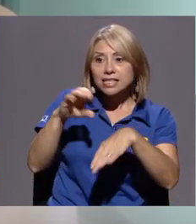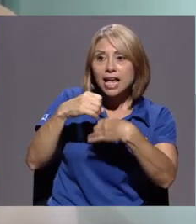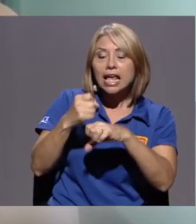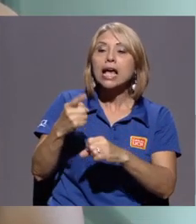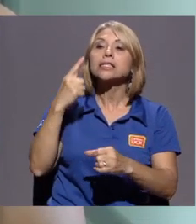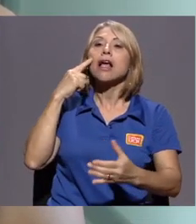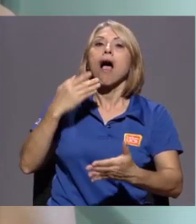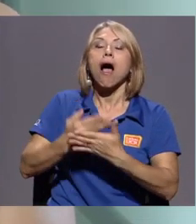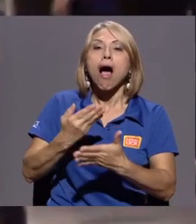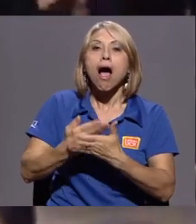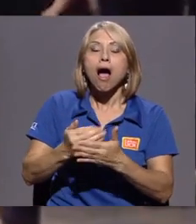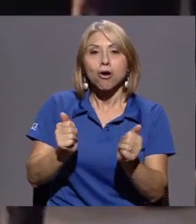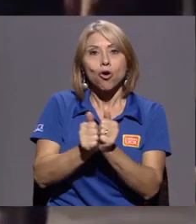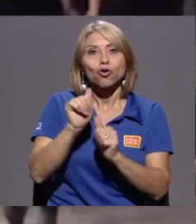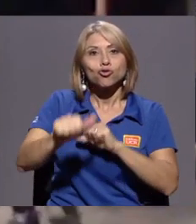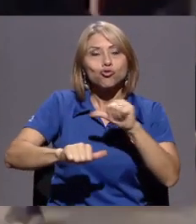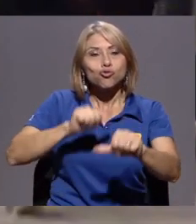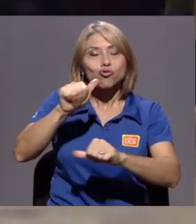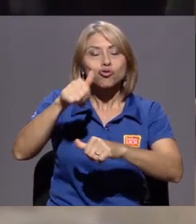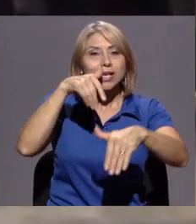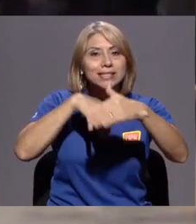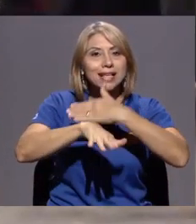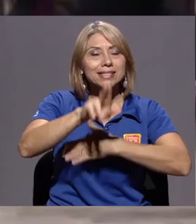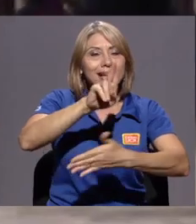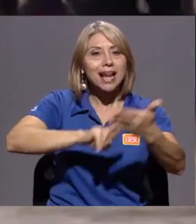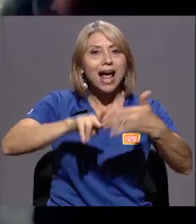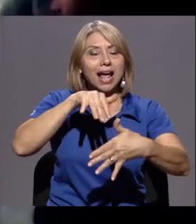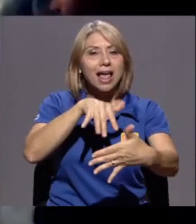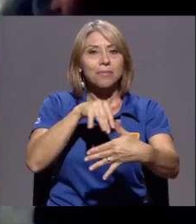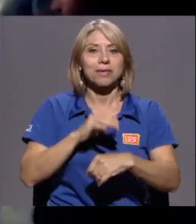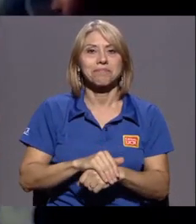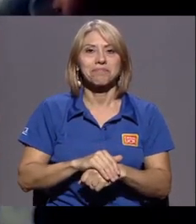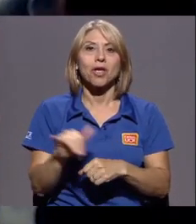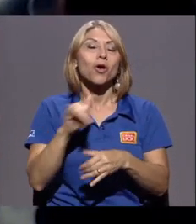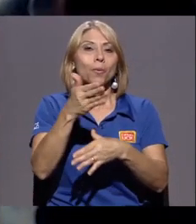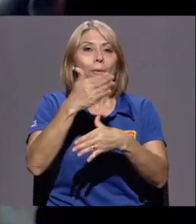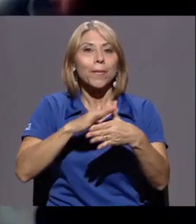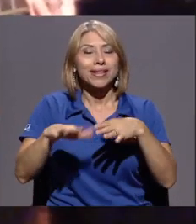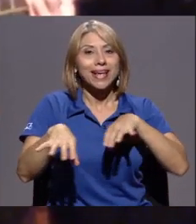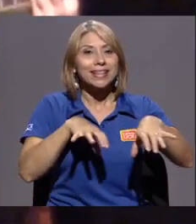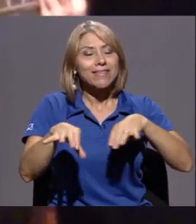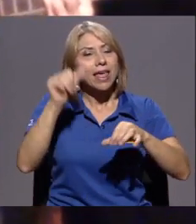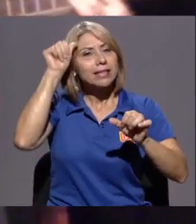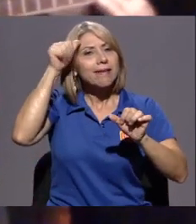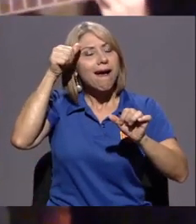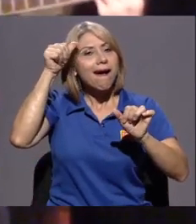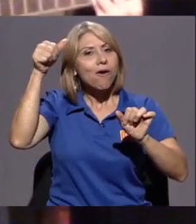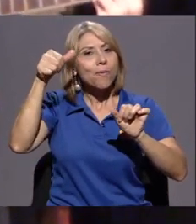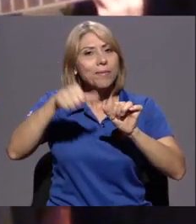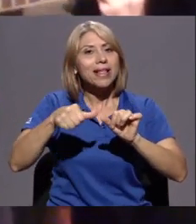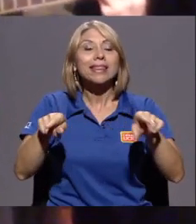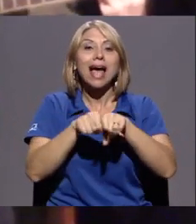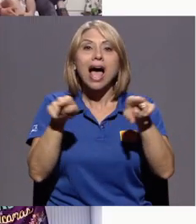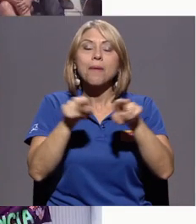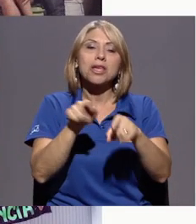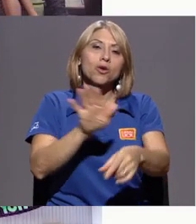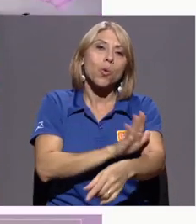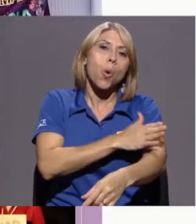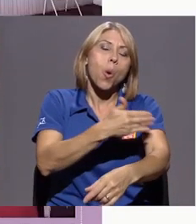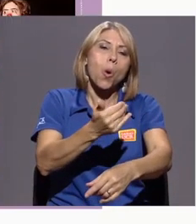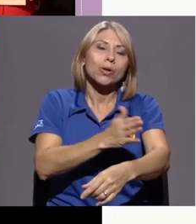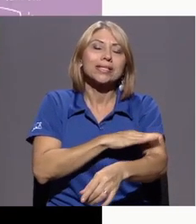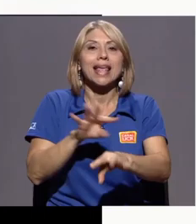luchas al estar en la academia. Como parte de las actividades conmemorativas, también se realizaron conciertos,